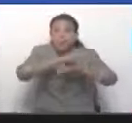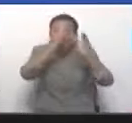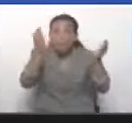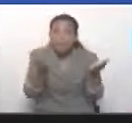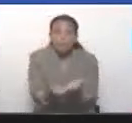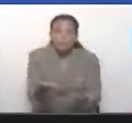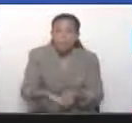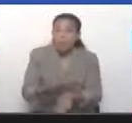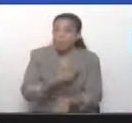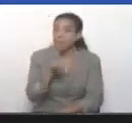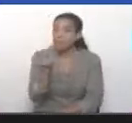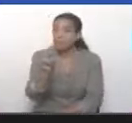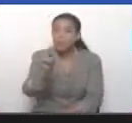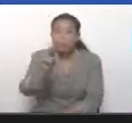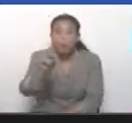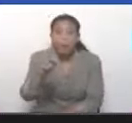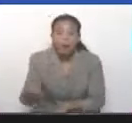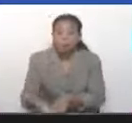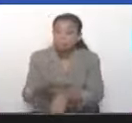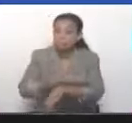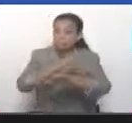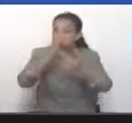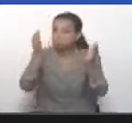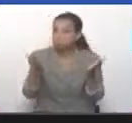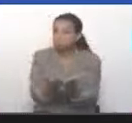en el mundo,